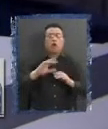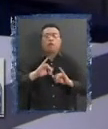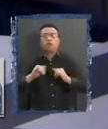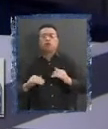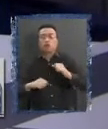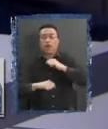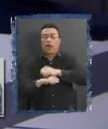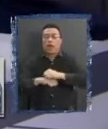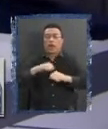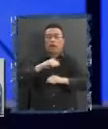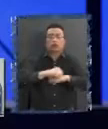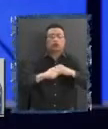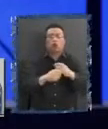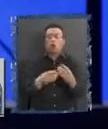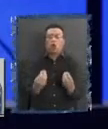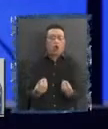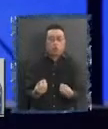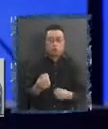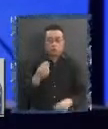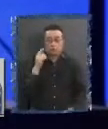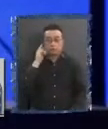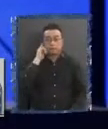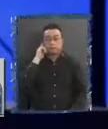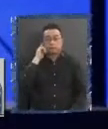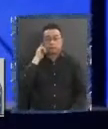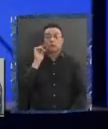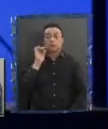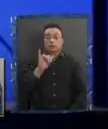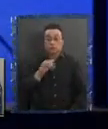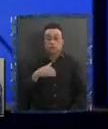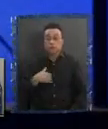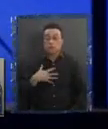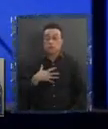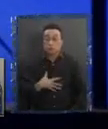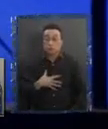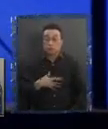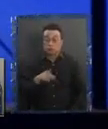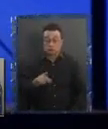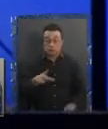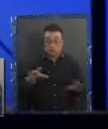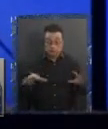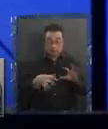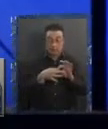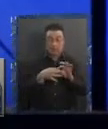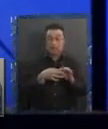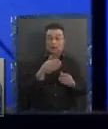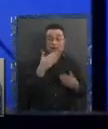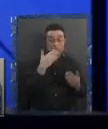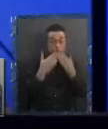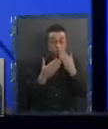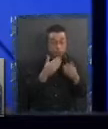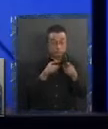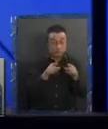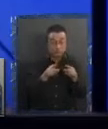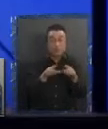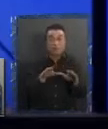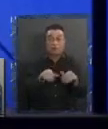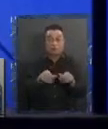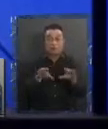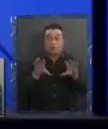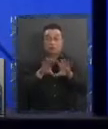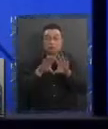Sí, me gustaría vincular lo que estábamos hablando sobre los sistemas